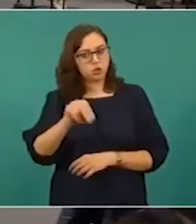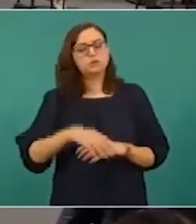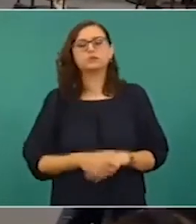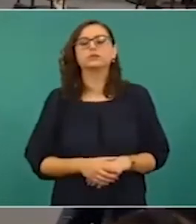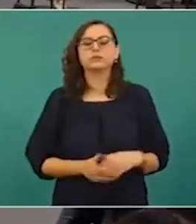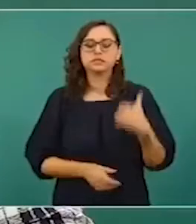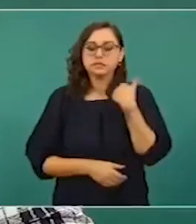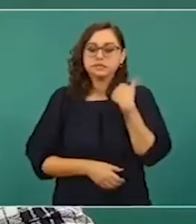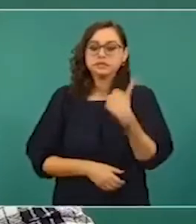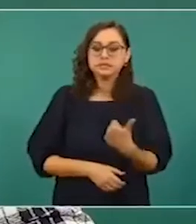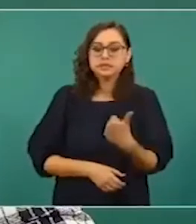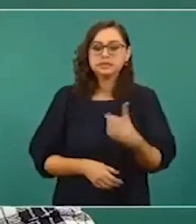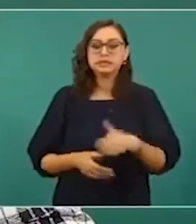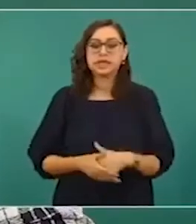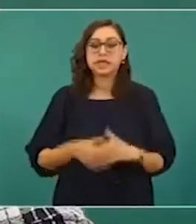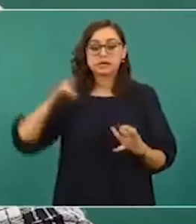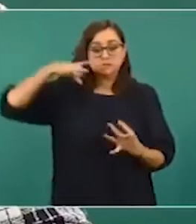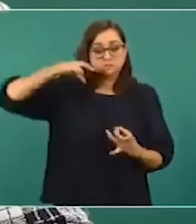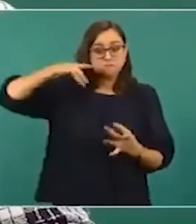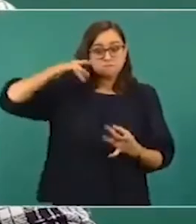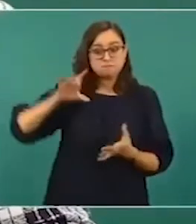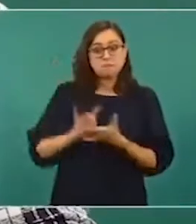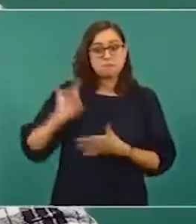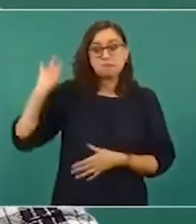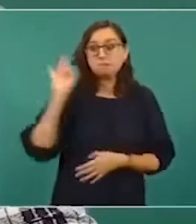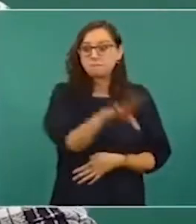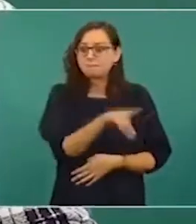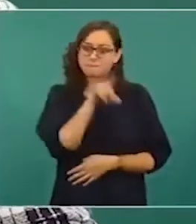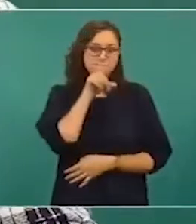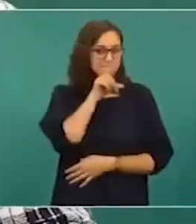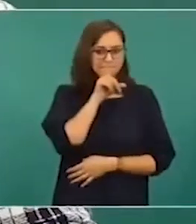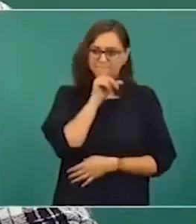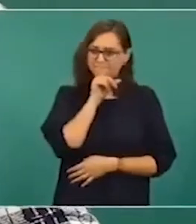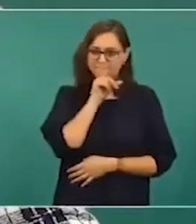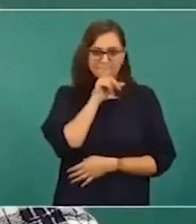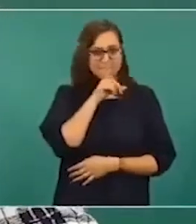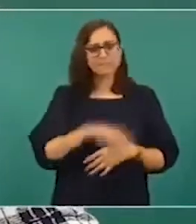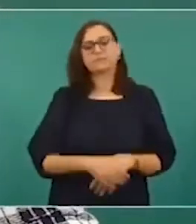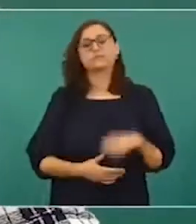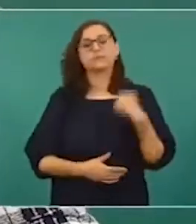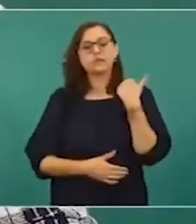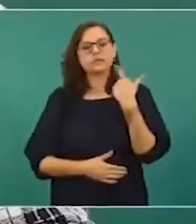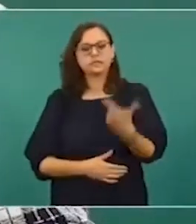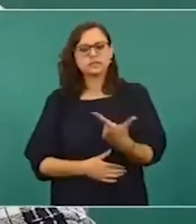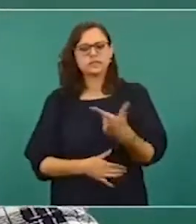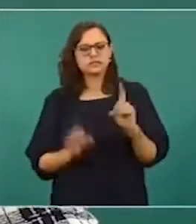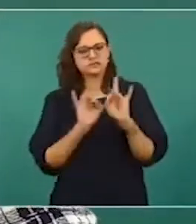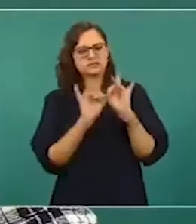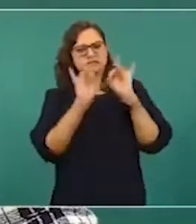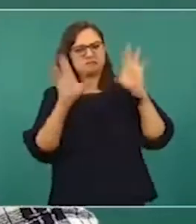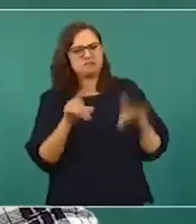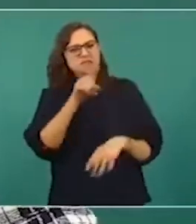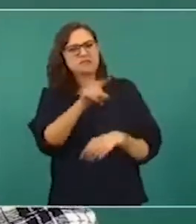no compartir ubicación. Siete, reportar aquellas cuentas